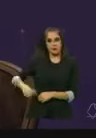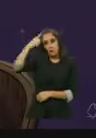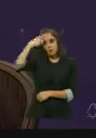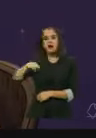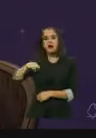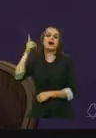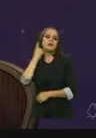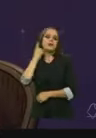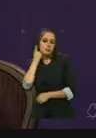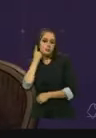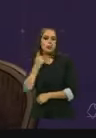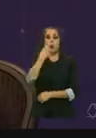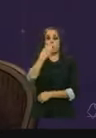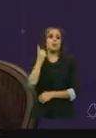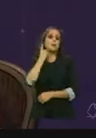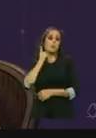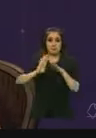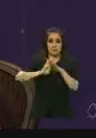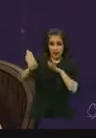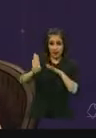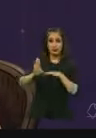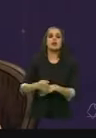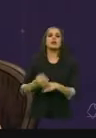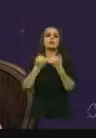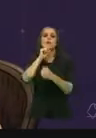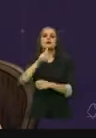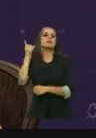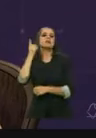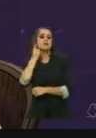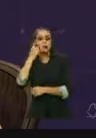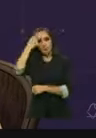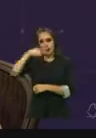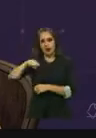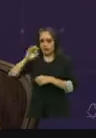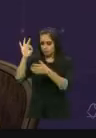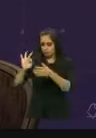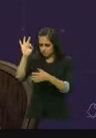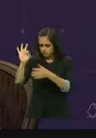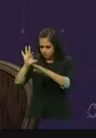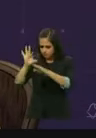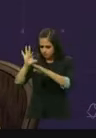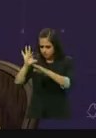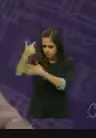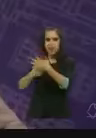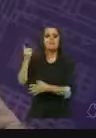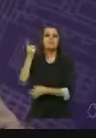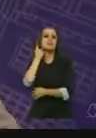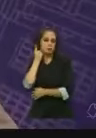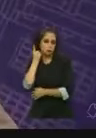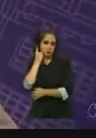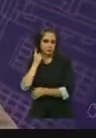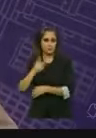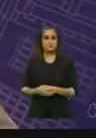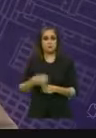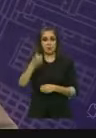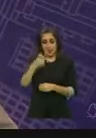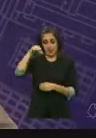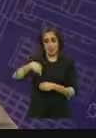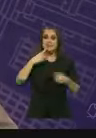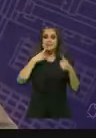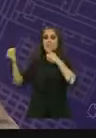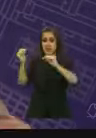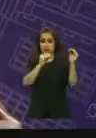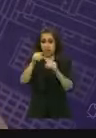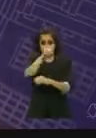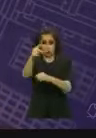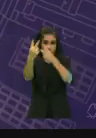para la diputación migrante, 1 más para diputaciones de representación proporcional. Y en el proceso electoral y en este debate, usted que